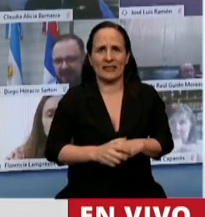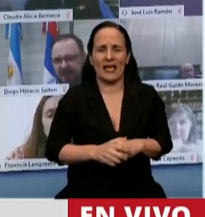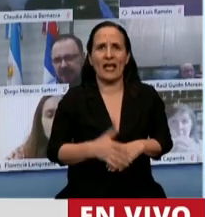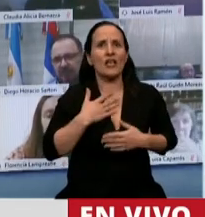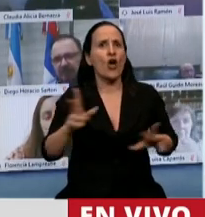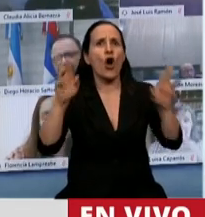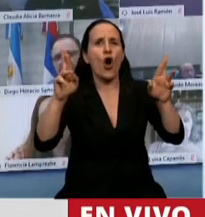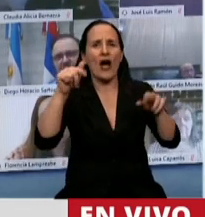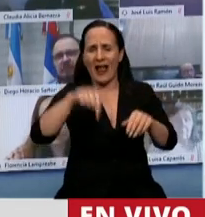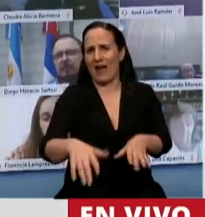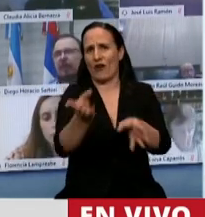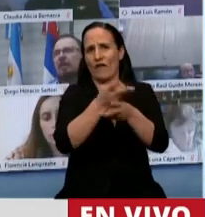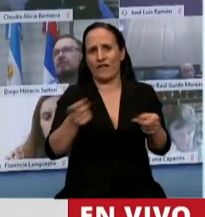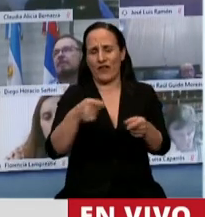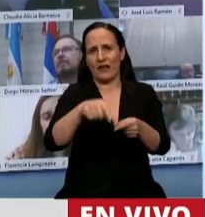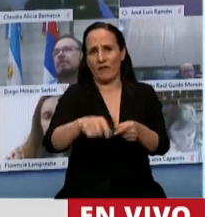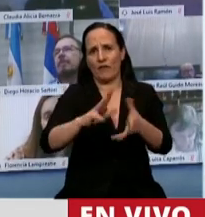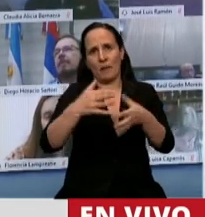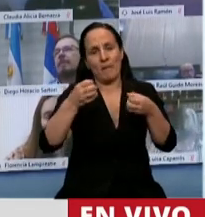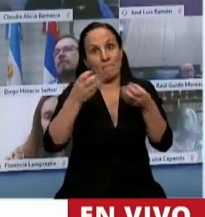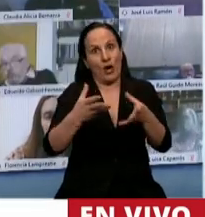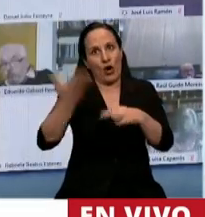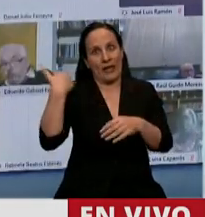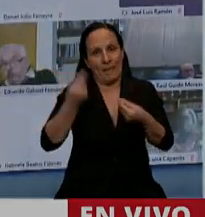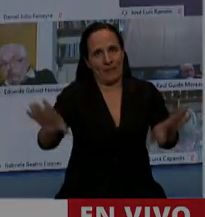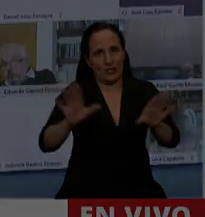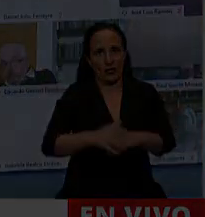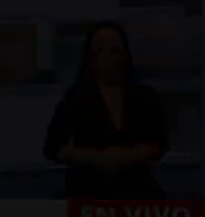a que esto termine de mucho mejor forma de lo que comenzó. Gracias diputado. Dios mío.